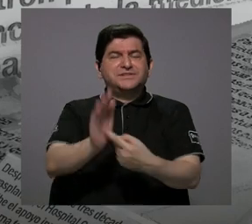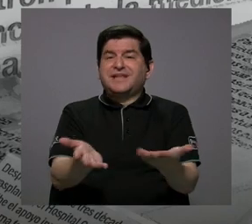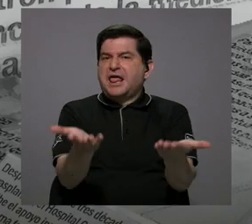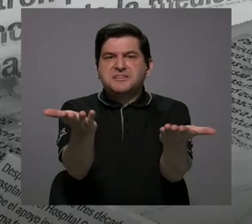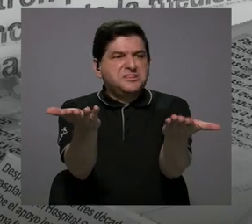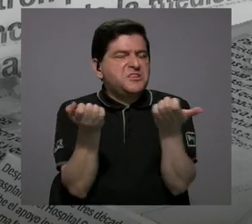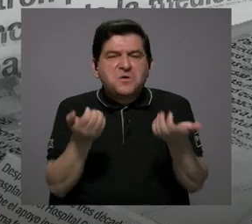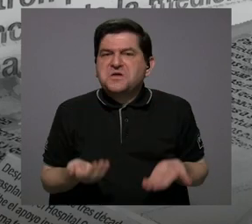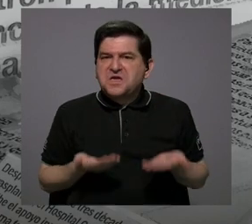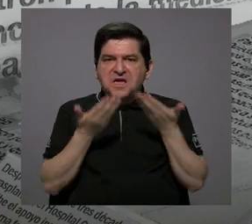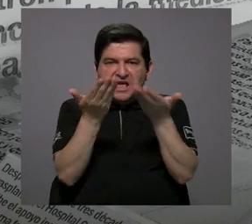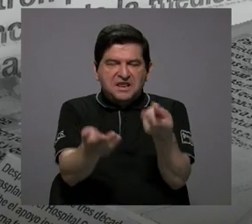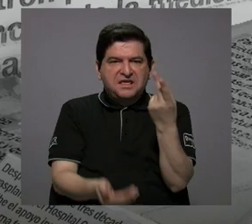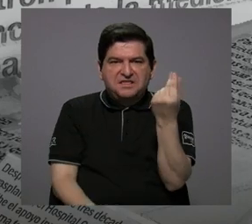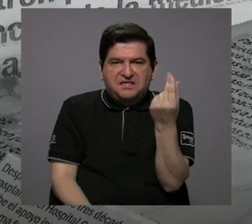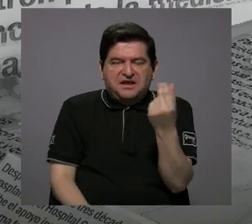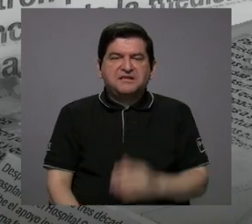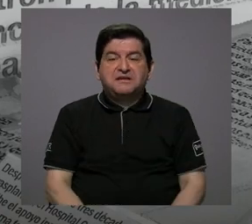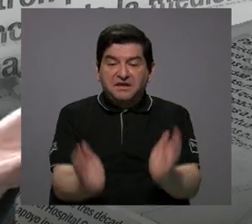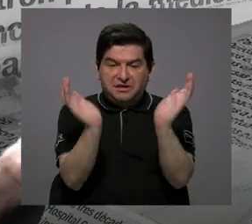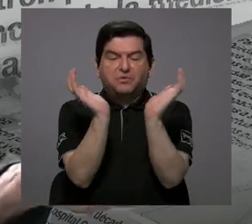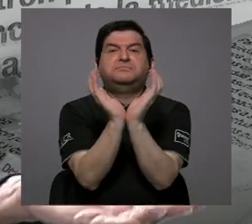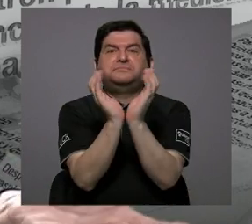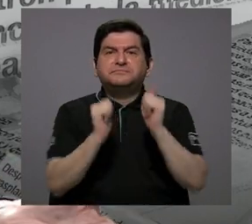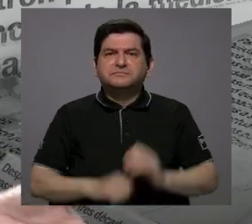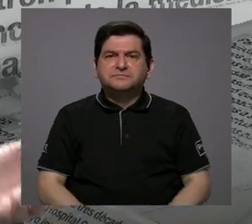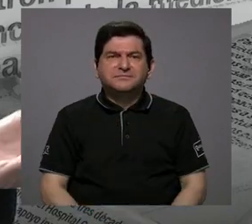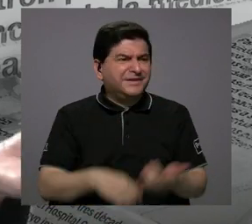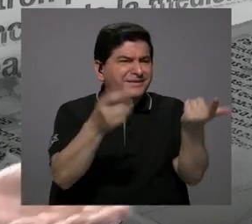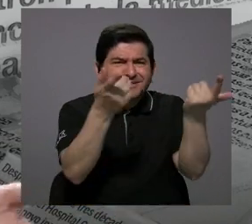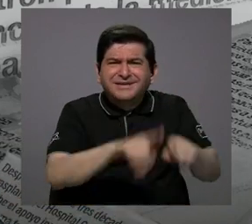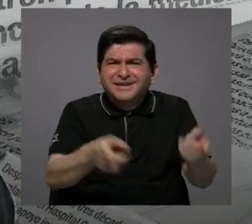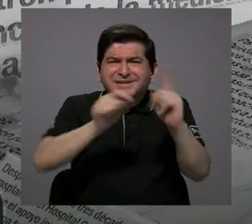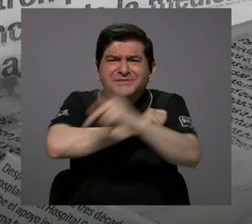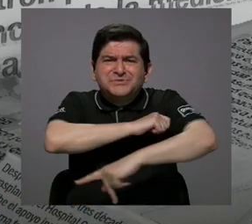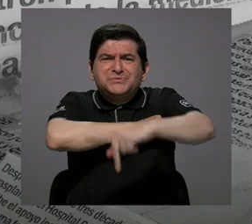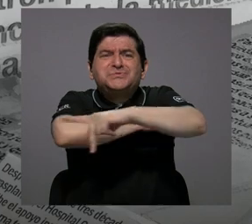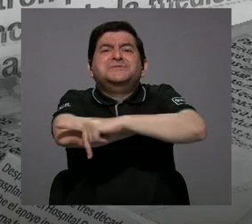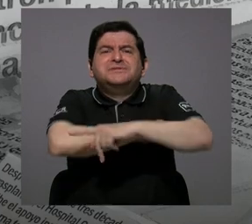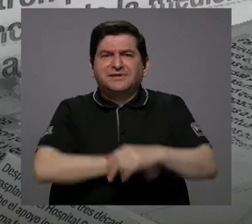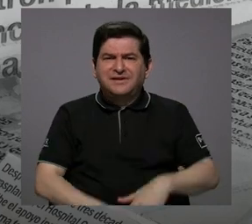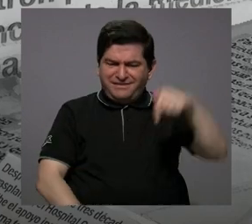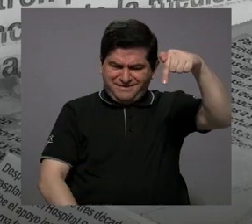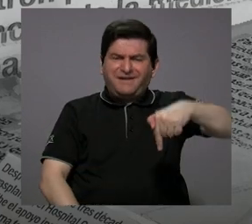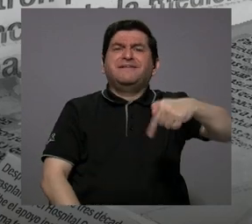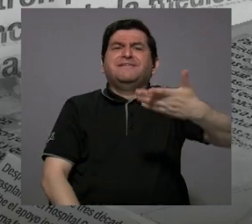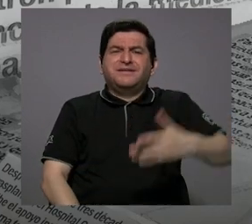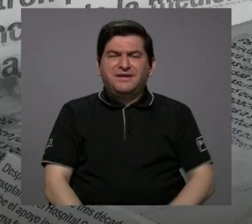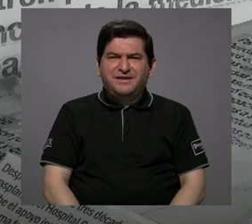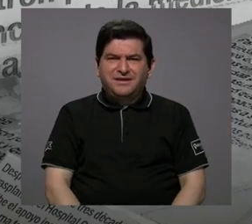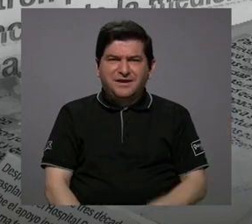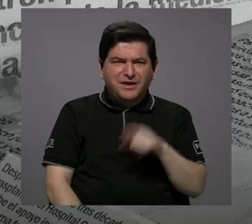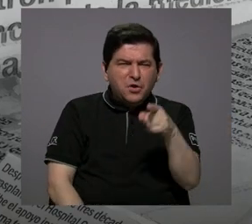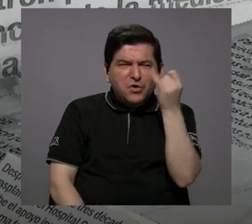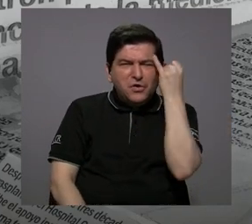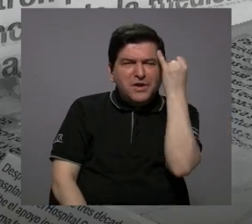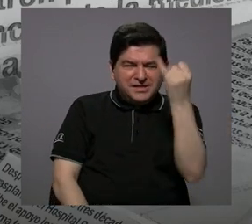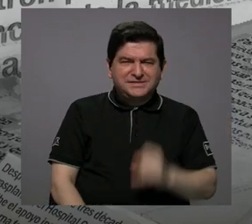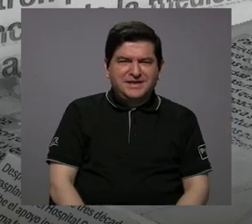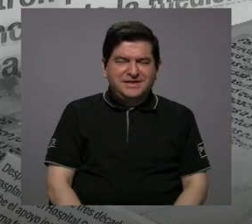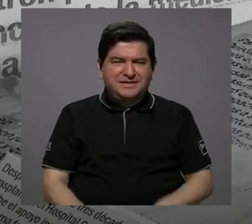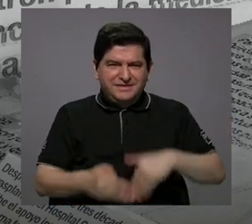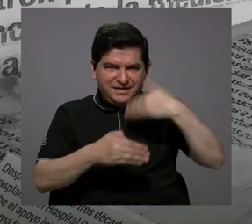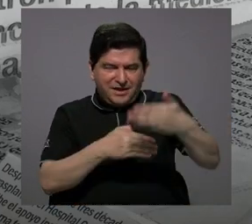quiere entregarle dinero a la caja. ¿Y qué pasa con el país? Ahí es donde me quedo con eso para